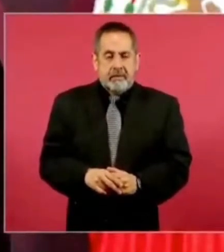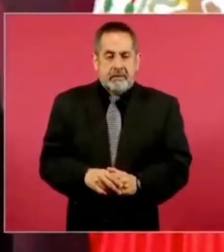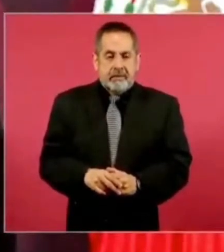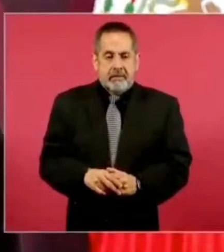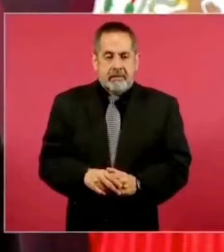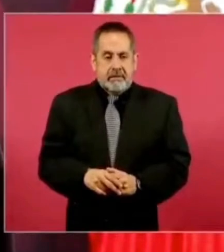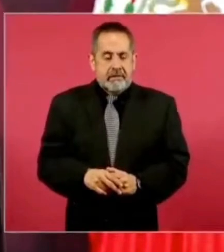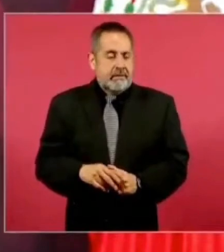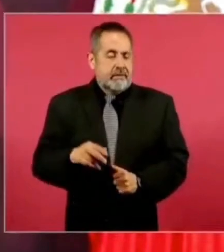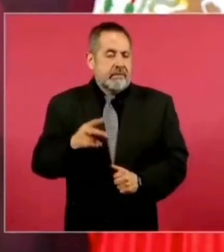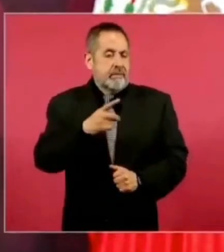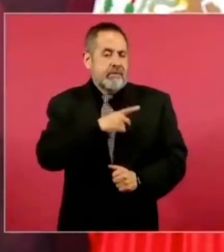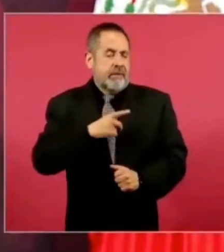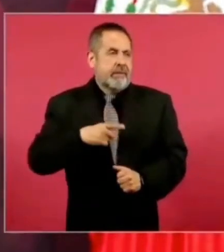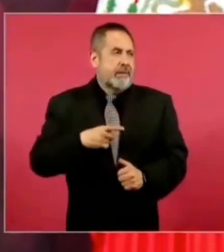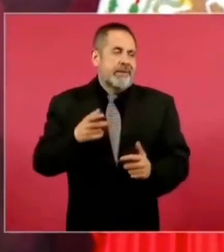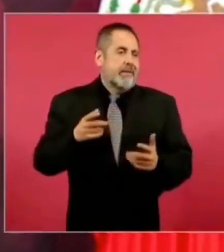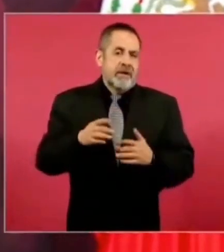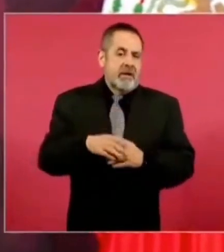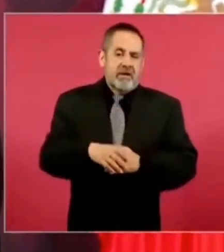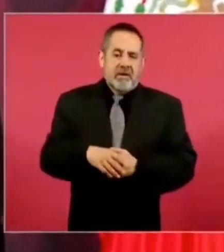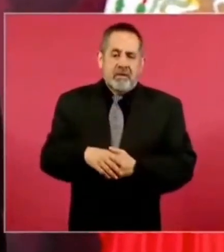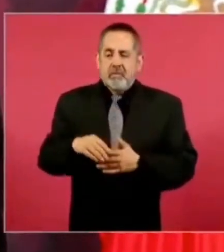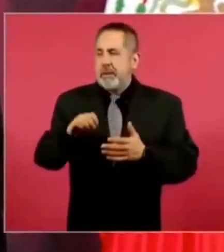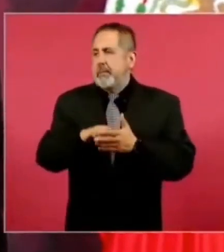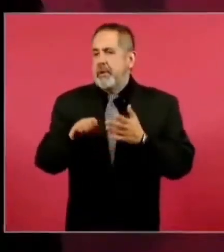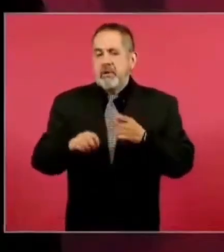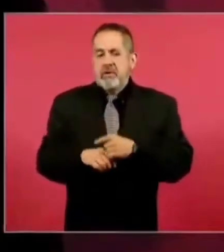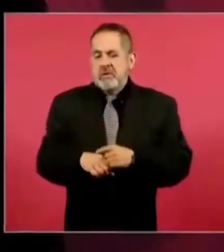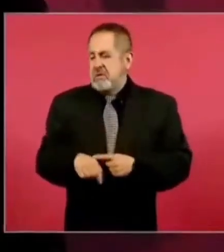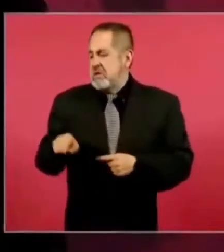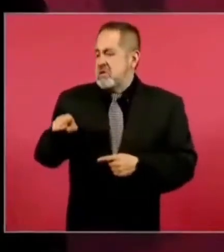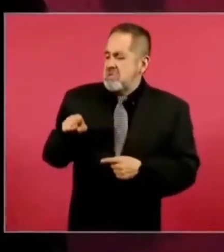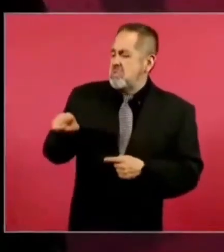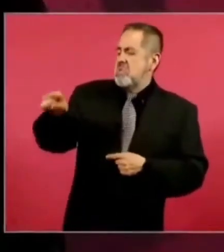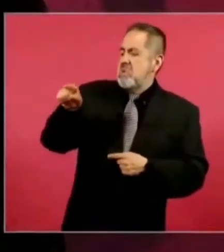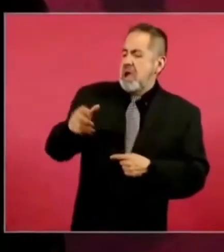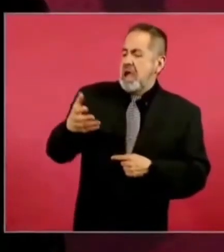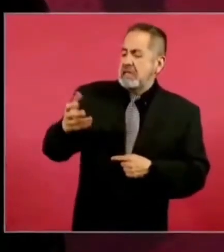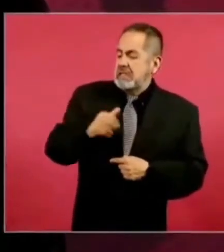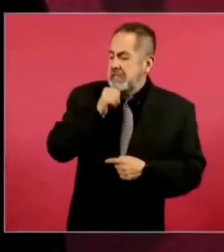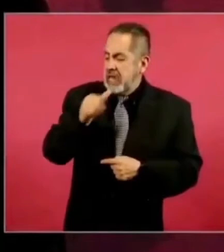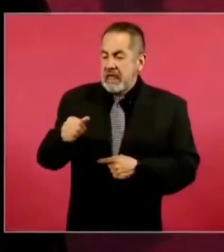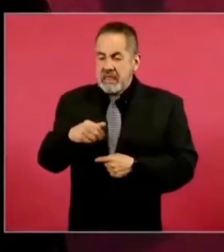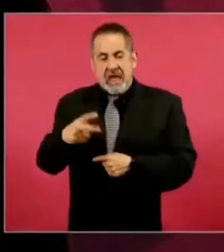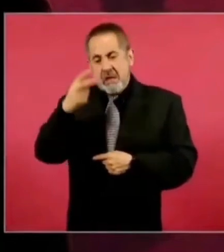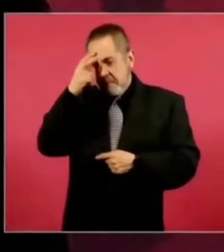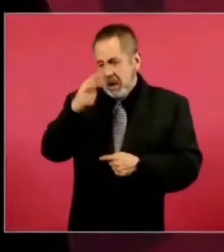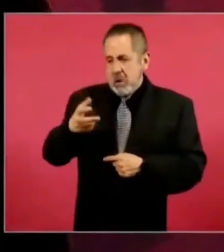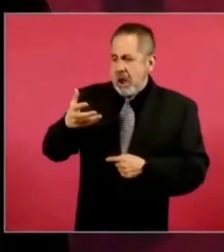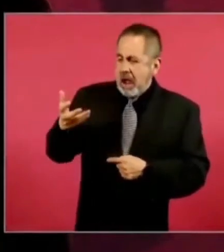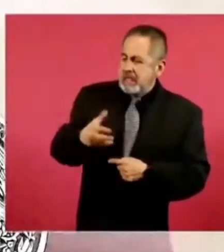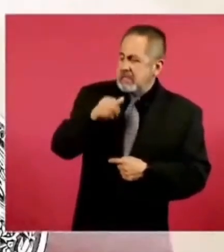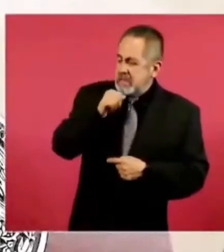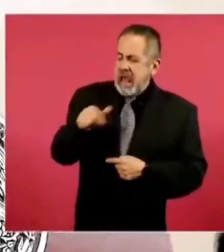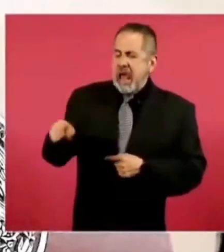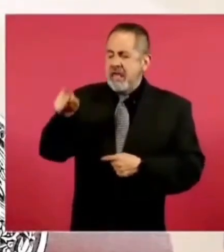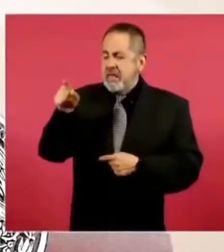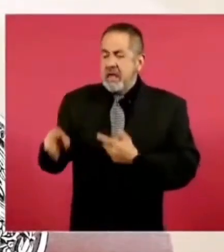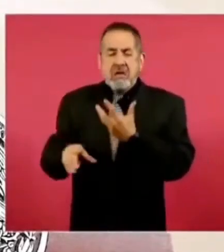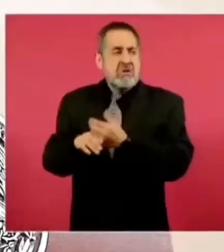señalando de que no se hace nada en México por detener a los